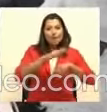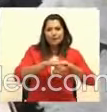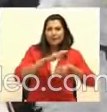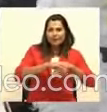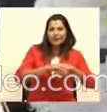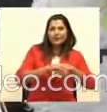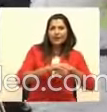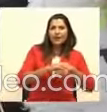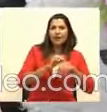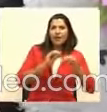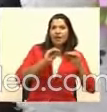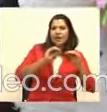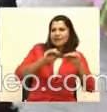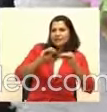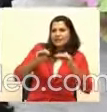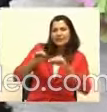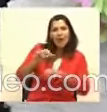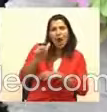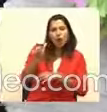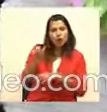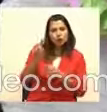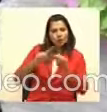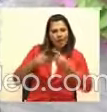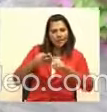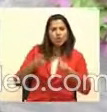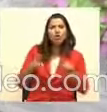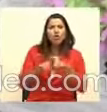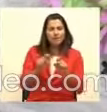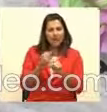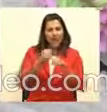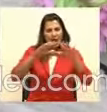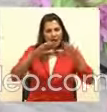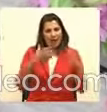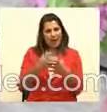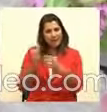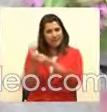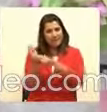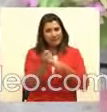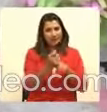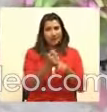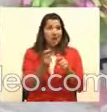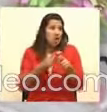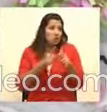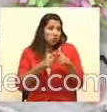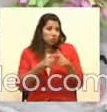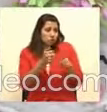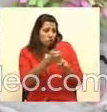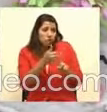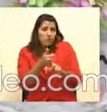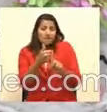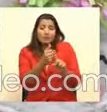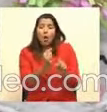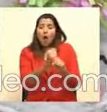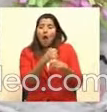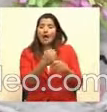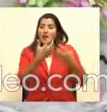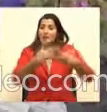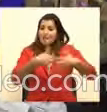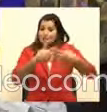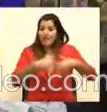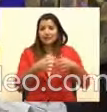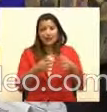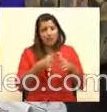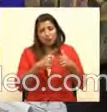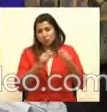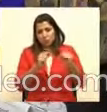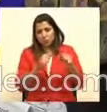él, hagan piñatas, y quien quita, ¿verdad?, una pequeña empresa entre ellos, y puedan, ¿verdad?, salir.